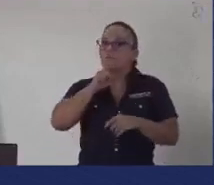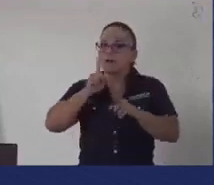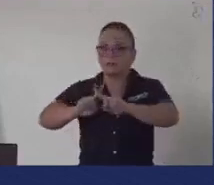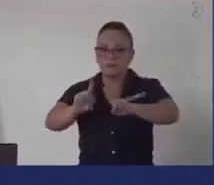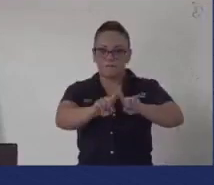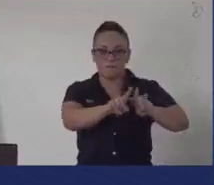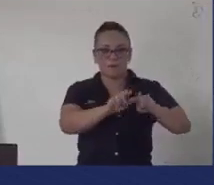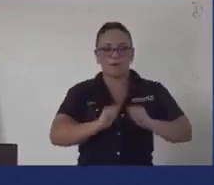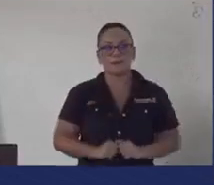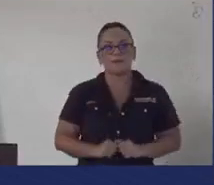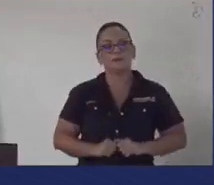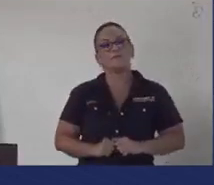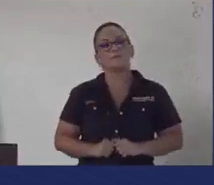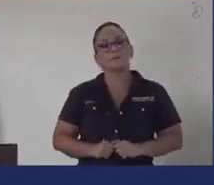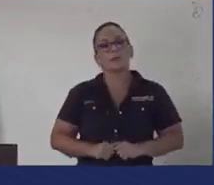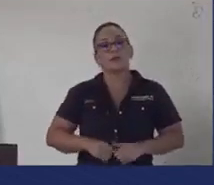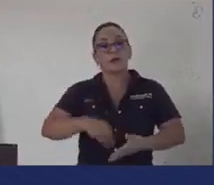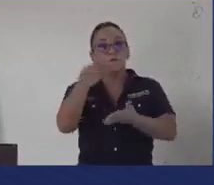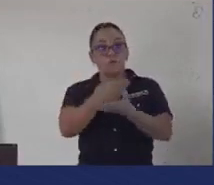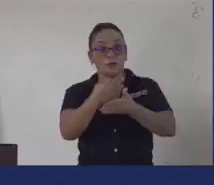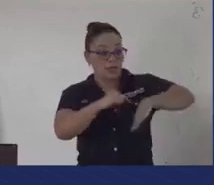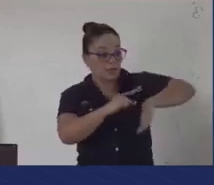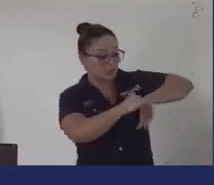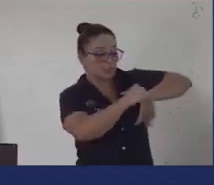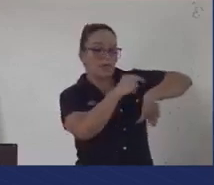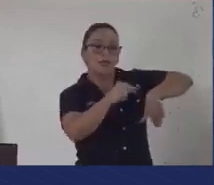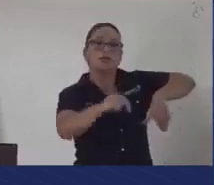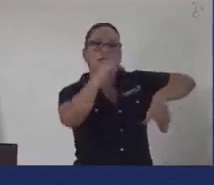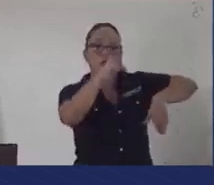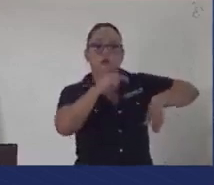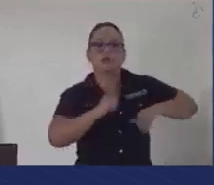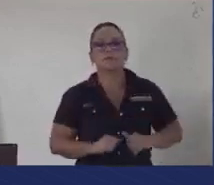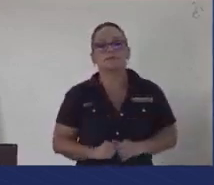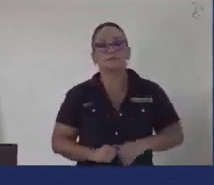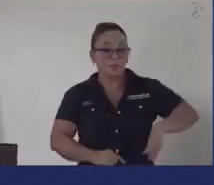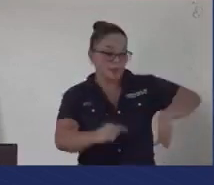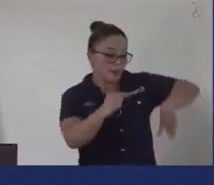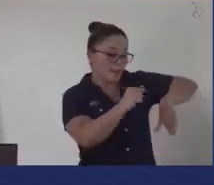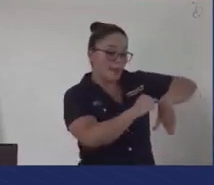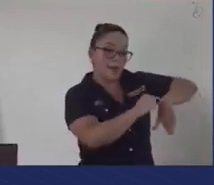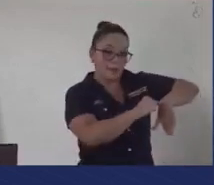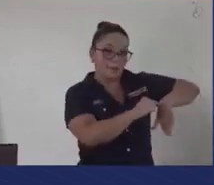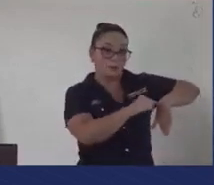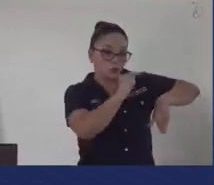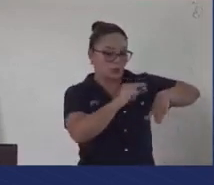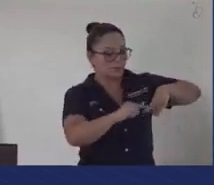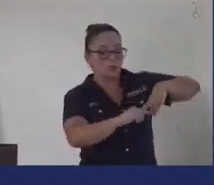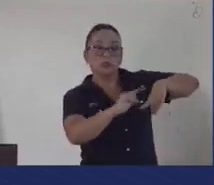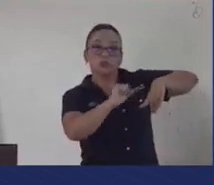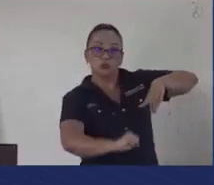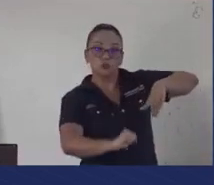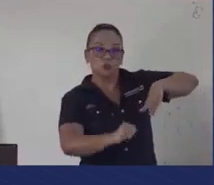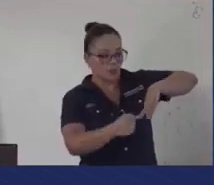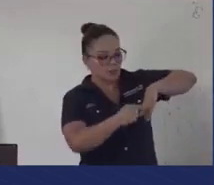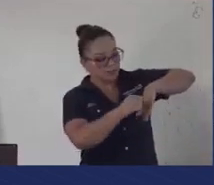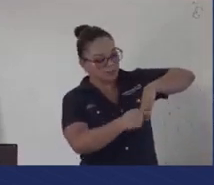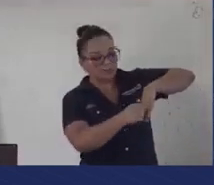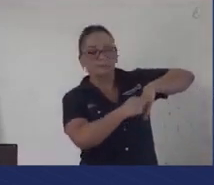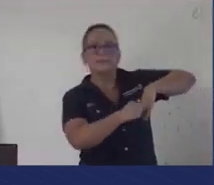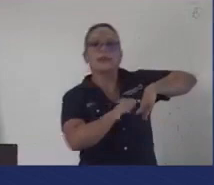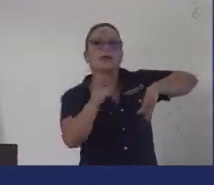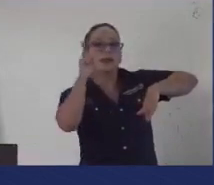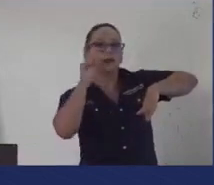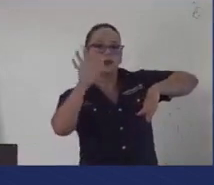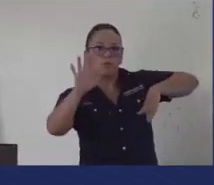La franja fronteriza norte, la franja fronteriza sur y la del Caribe sur. Ahí